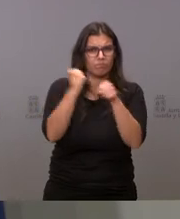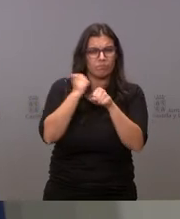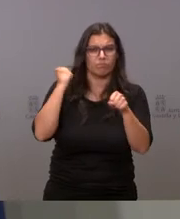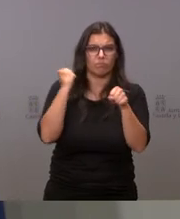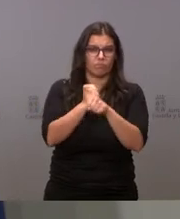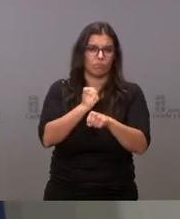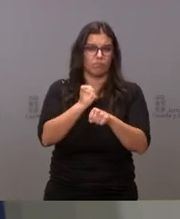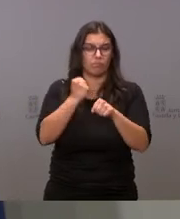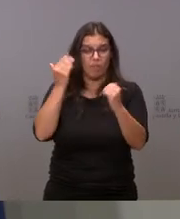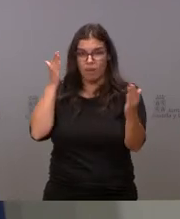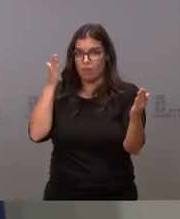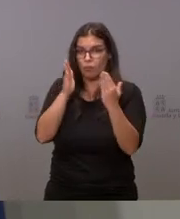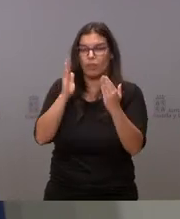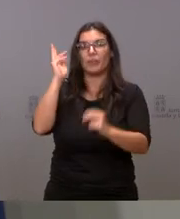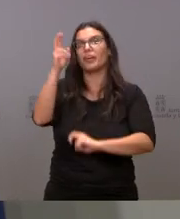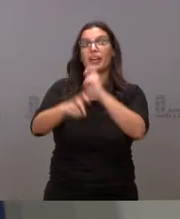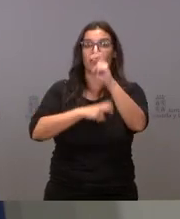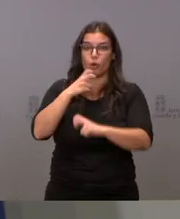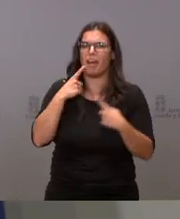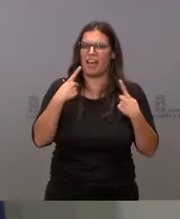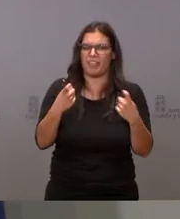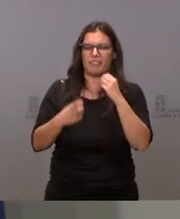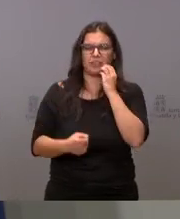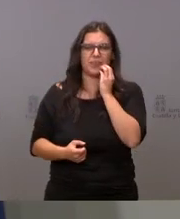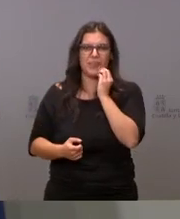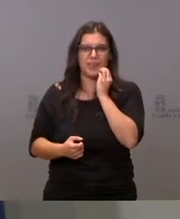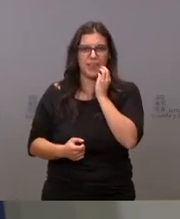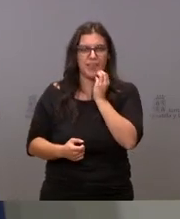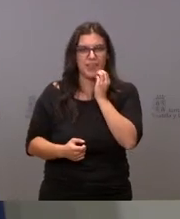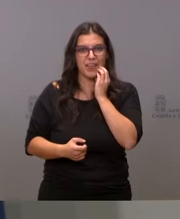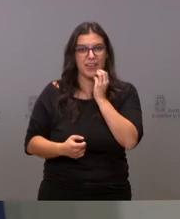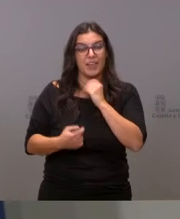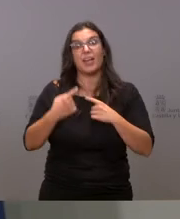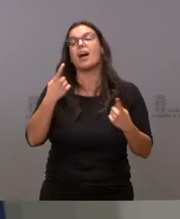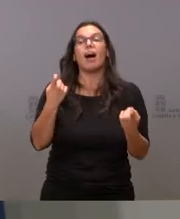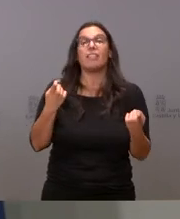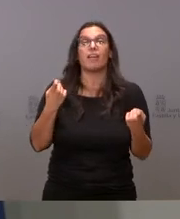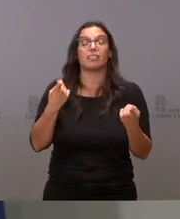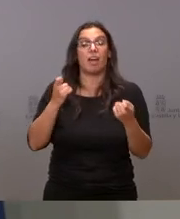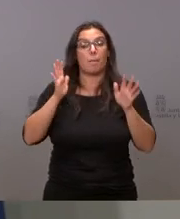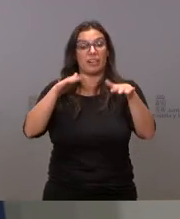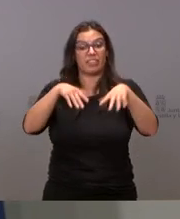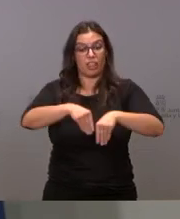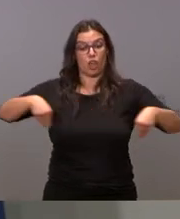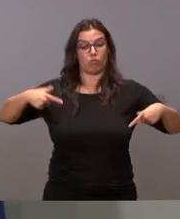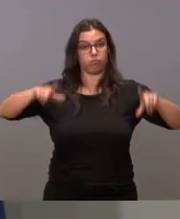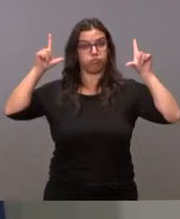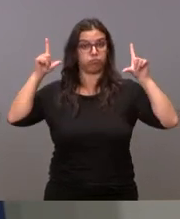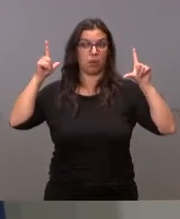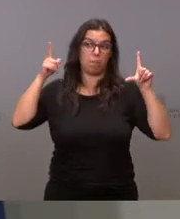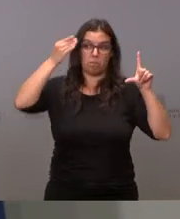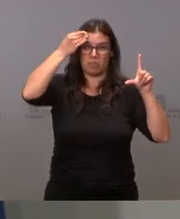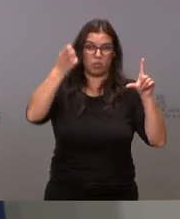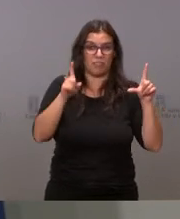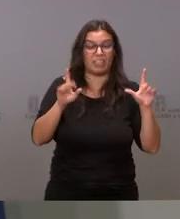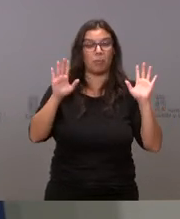afrontando una reforma que es necesaria no sé si es necesario que encabecemos la manifestación lo